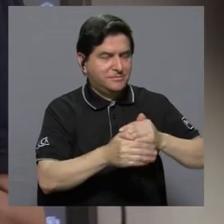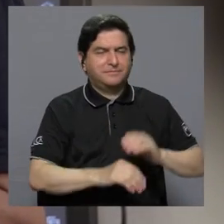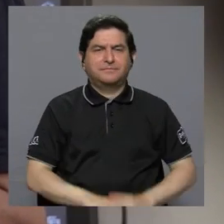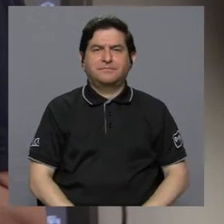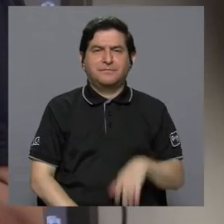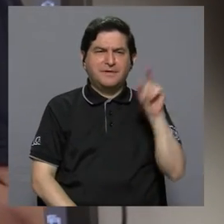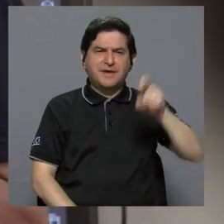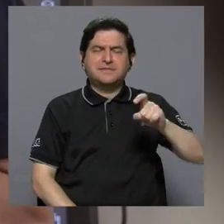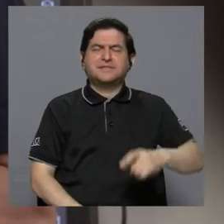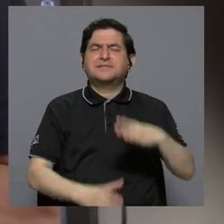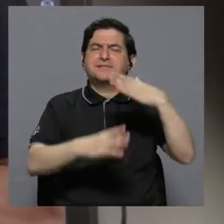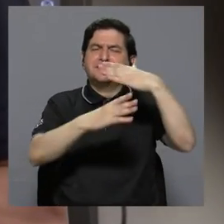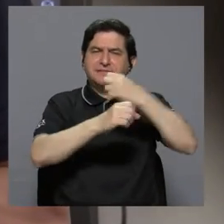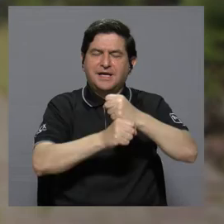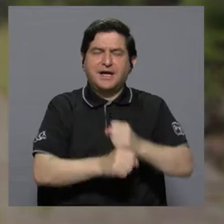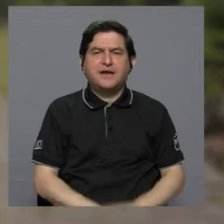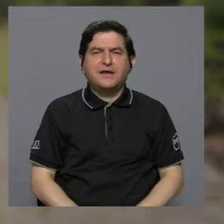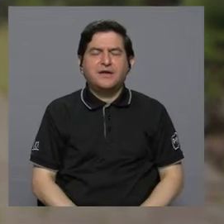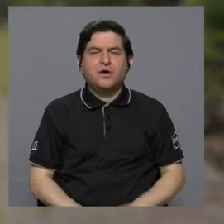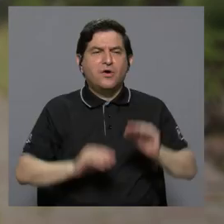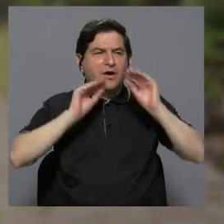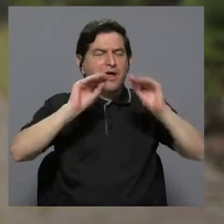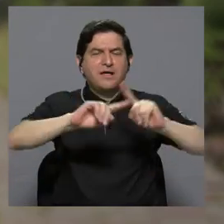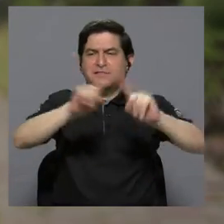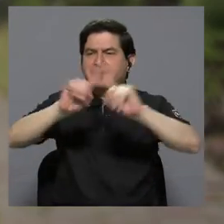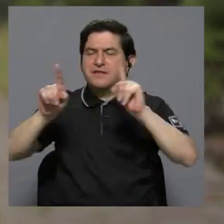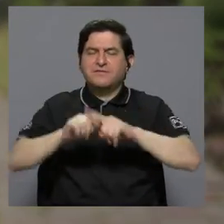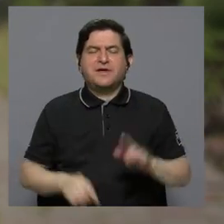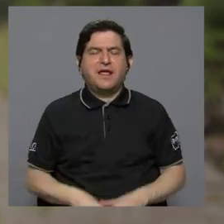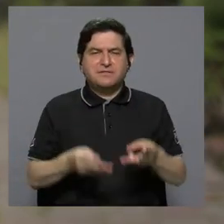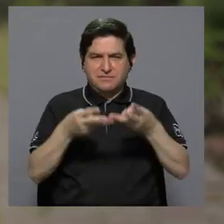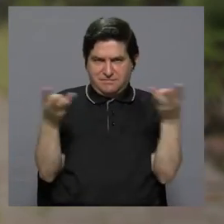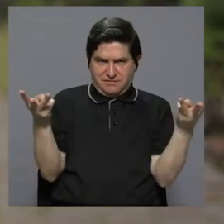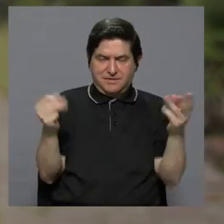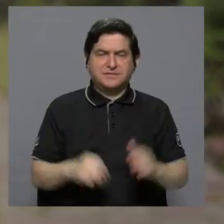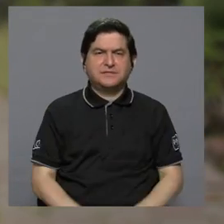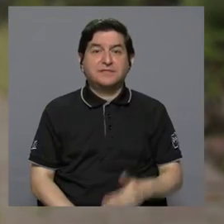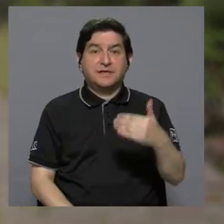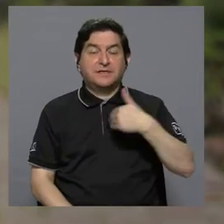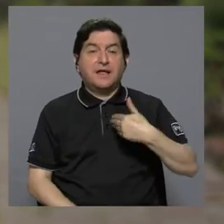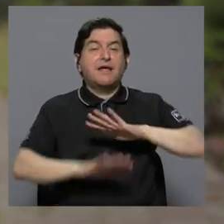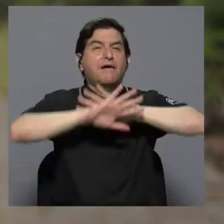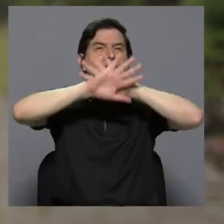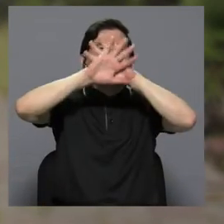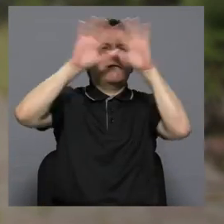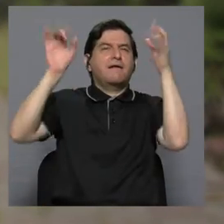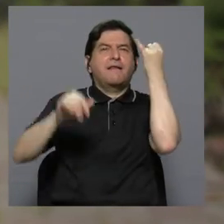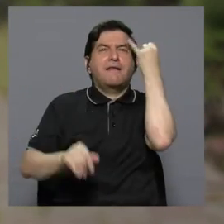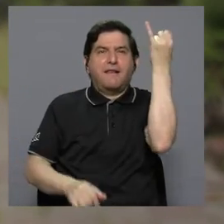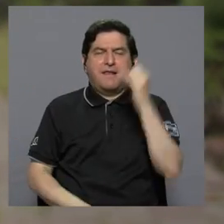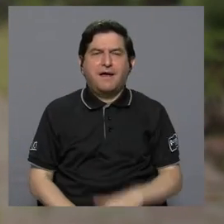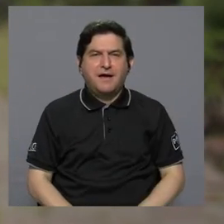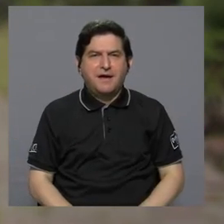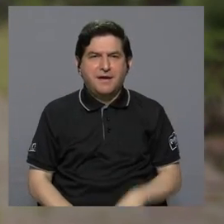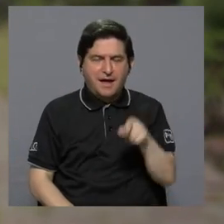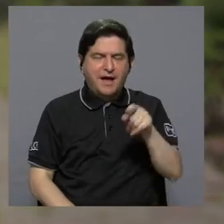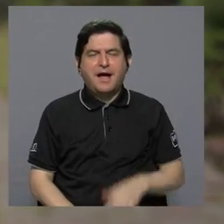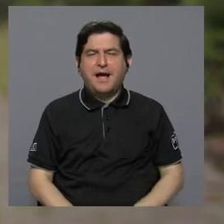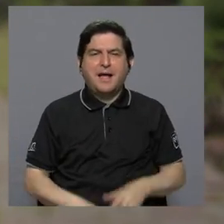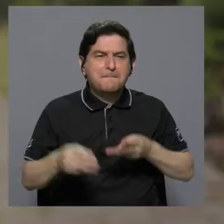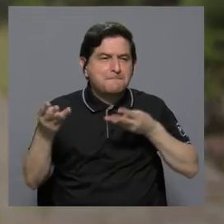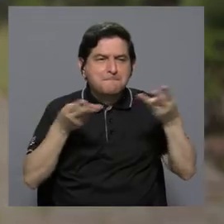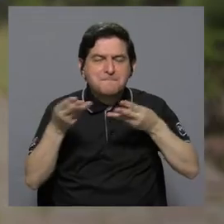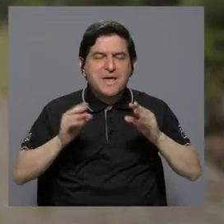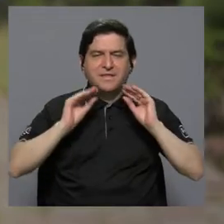qué se debe seguir para enseñar las diferentes asignaturas. sea, debe tener una claridad en cuanto a la